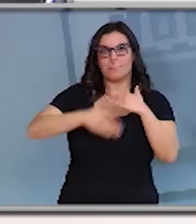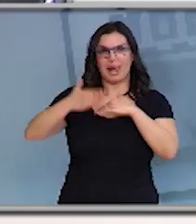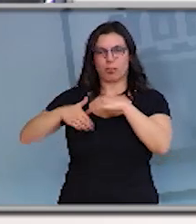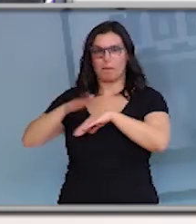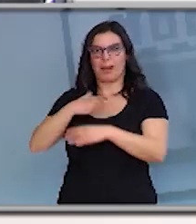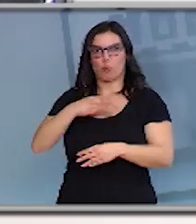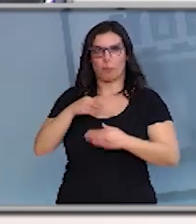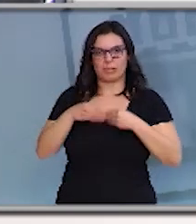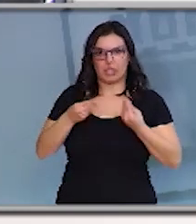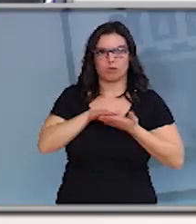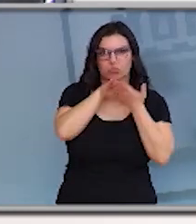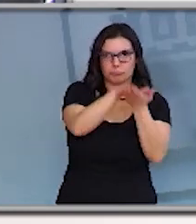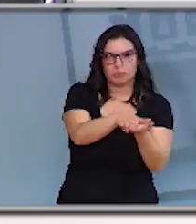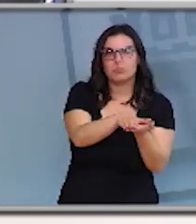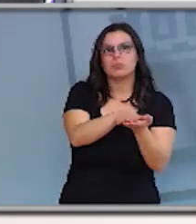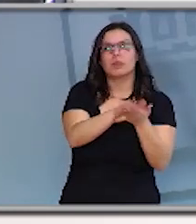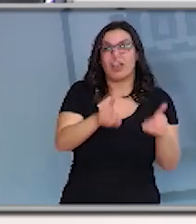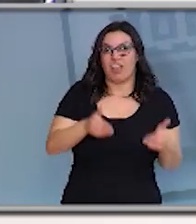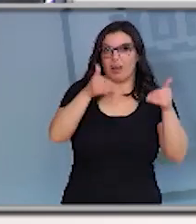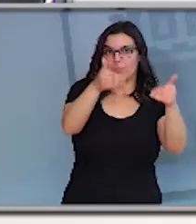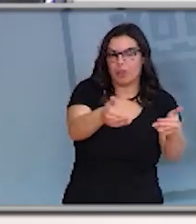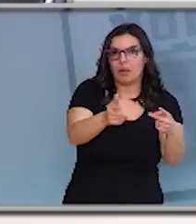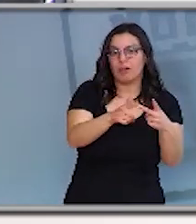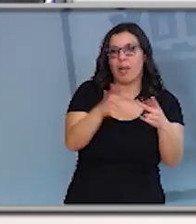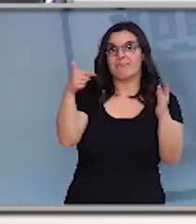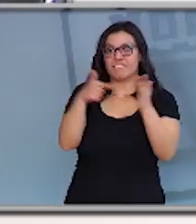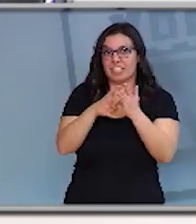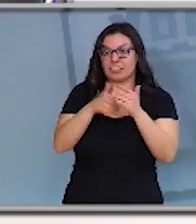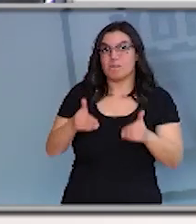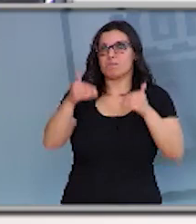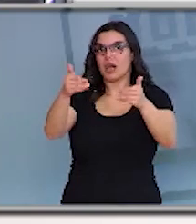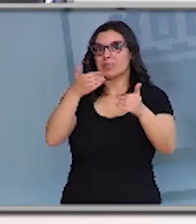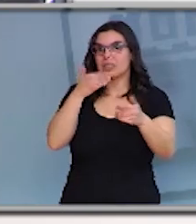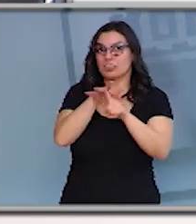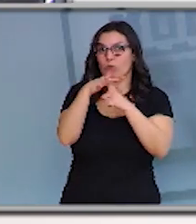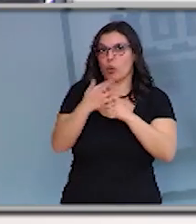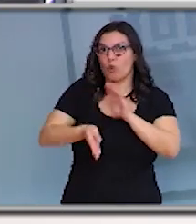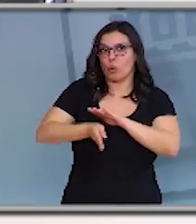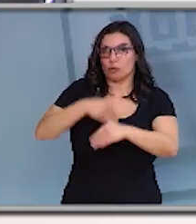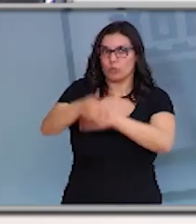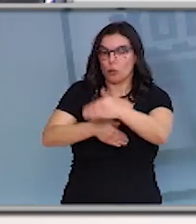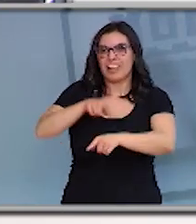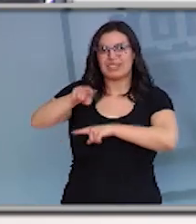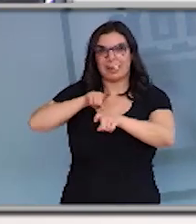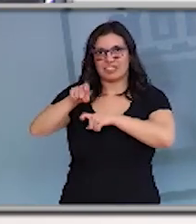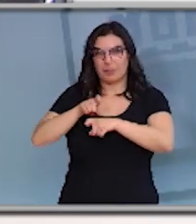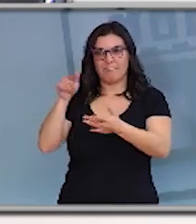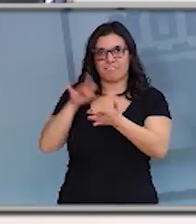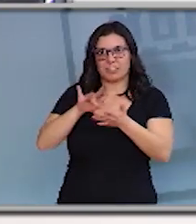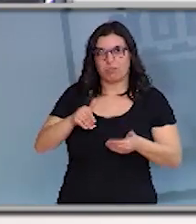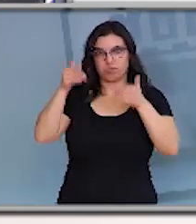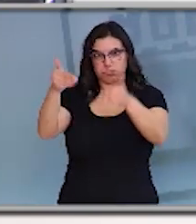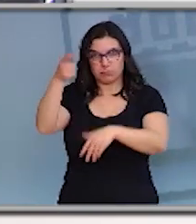¿Se modificará la fecha de examen si esta situación se amplía? ¿Se va a modificar la fecha de la EBAU? ¿Los profesores que se